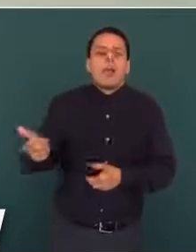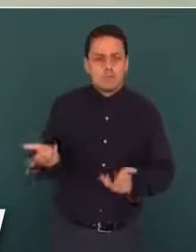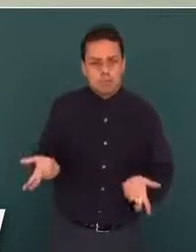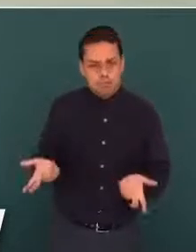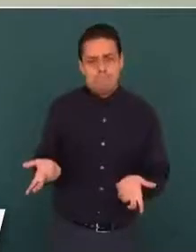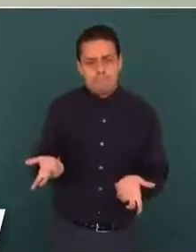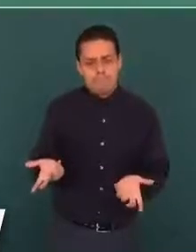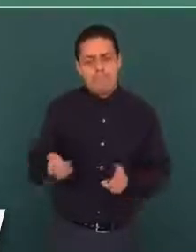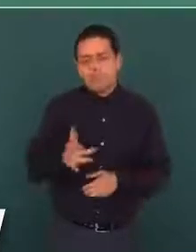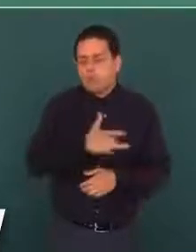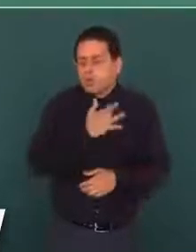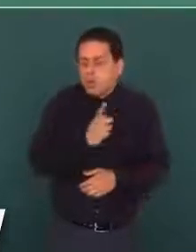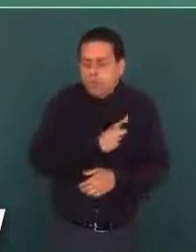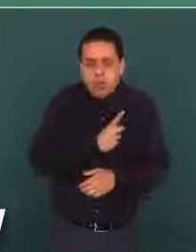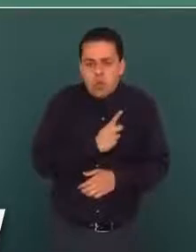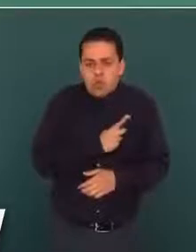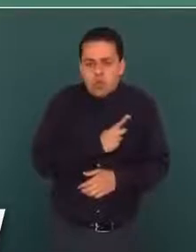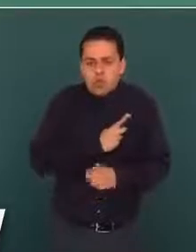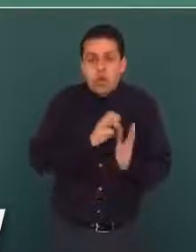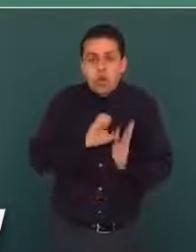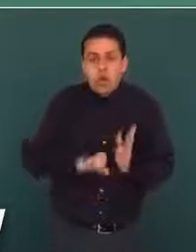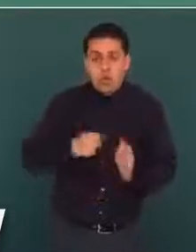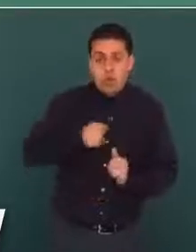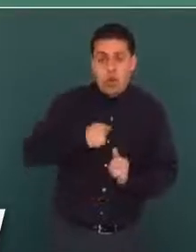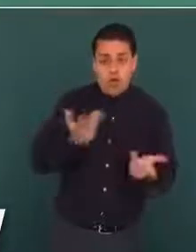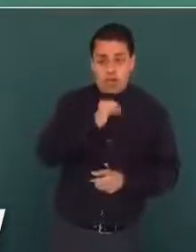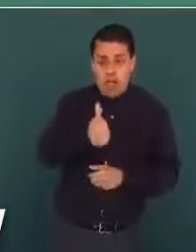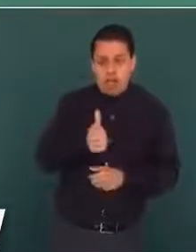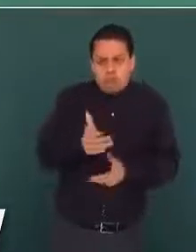Entonces, el que nada debe, nada teme.